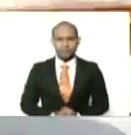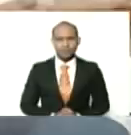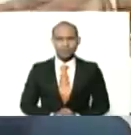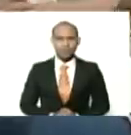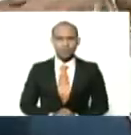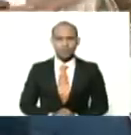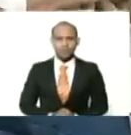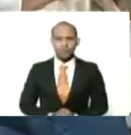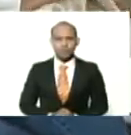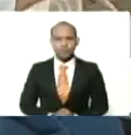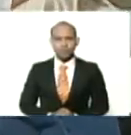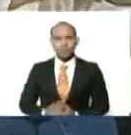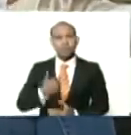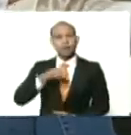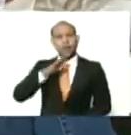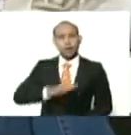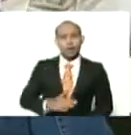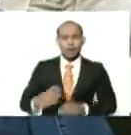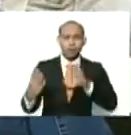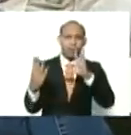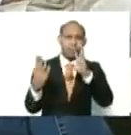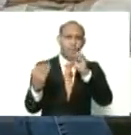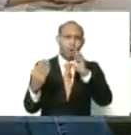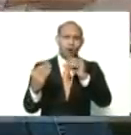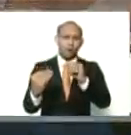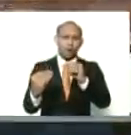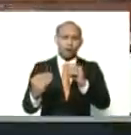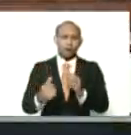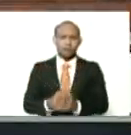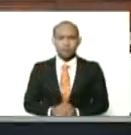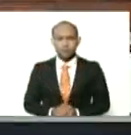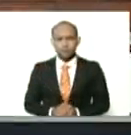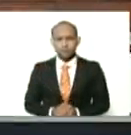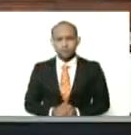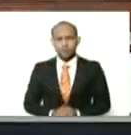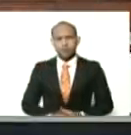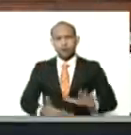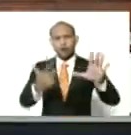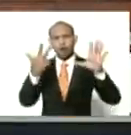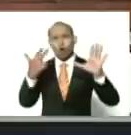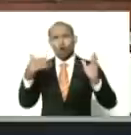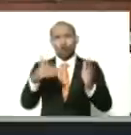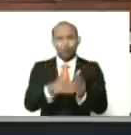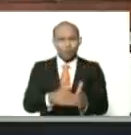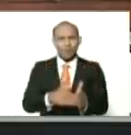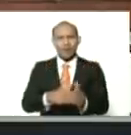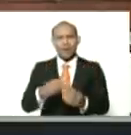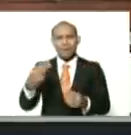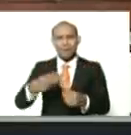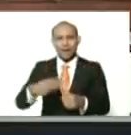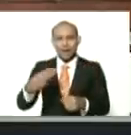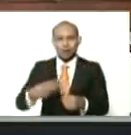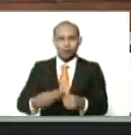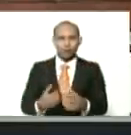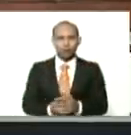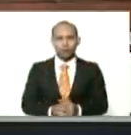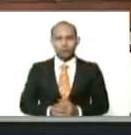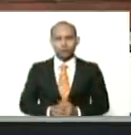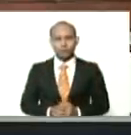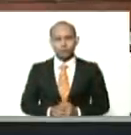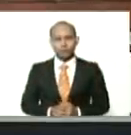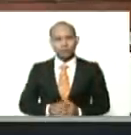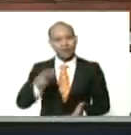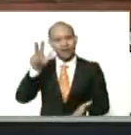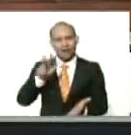estamos hablando, de 8 mil petros, 8 mil petros,